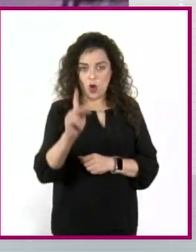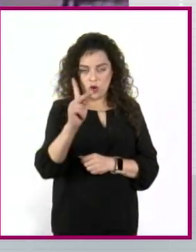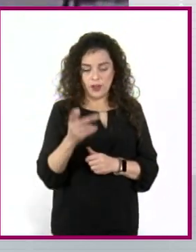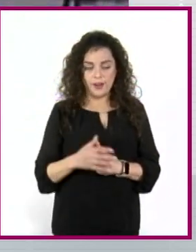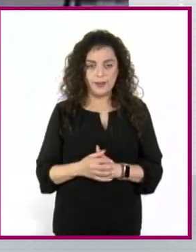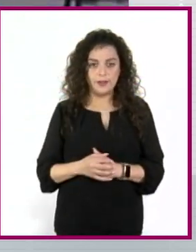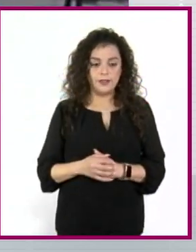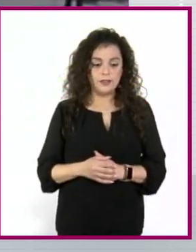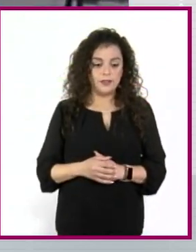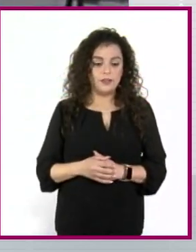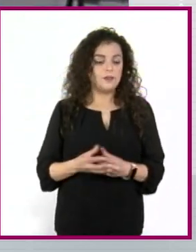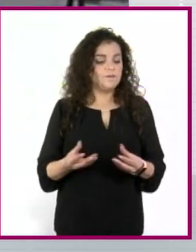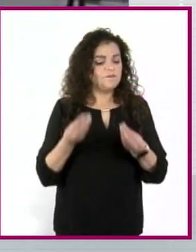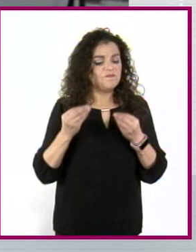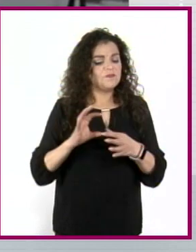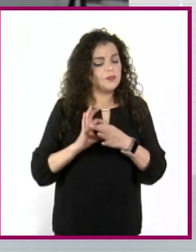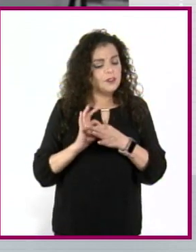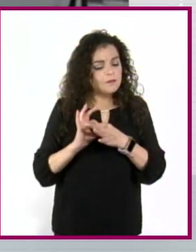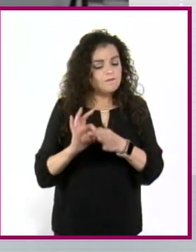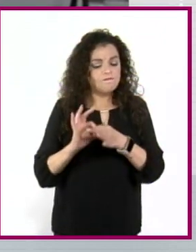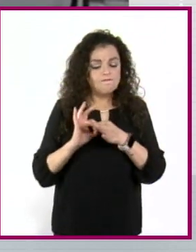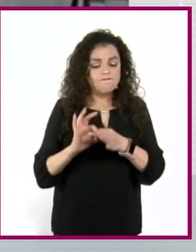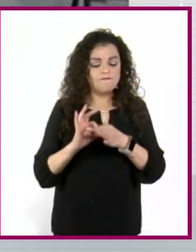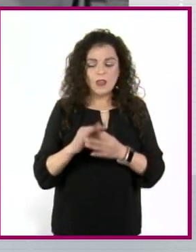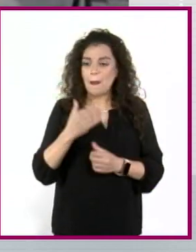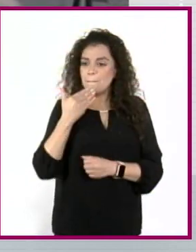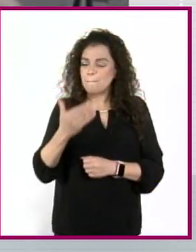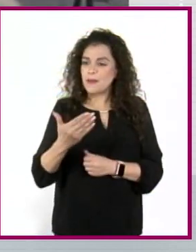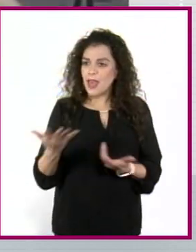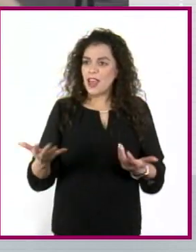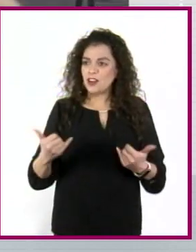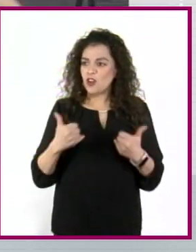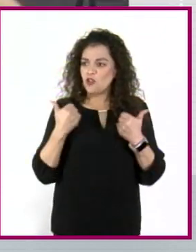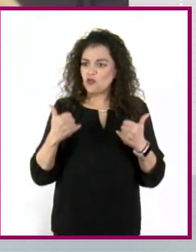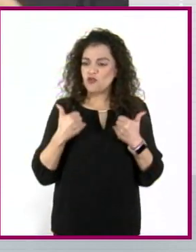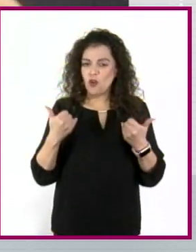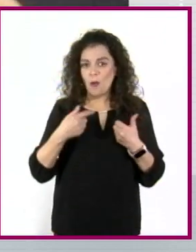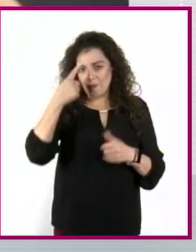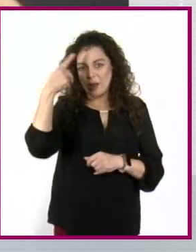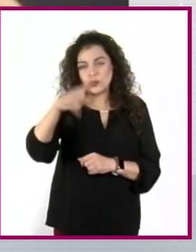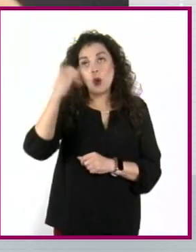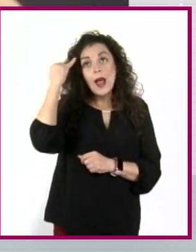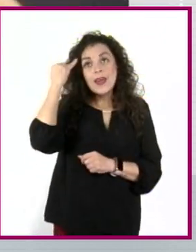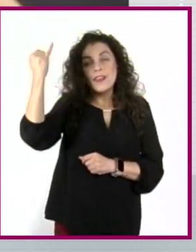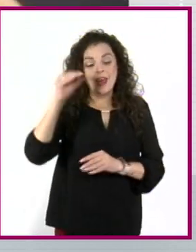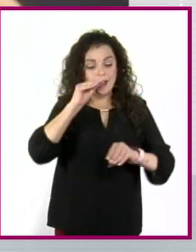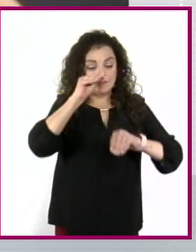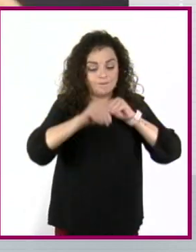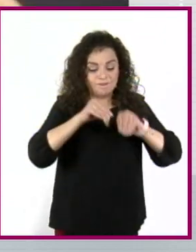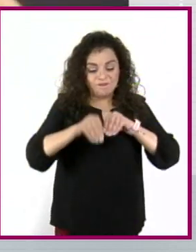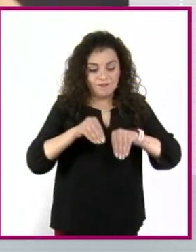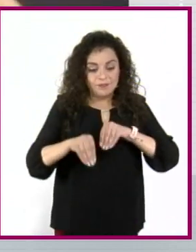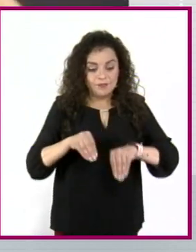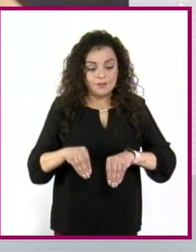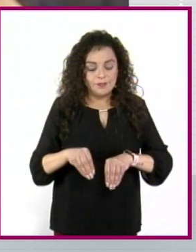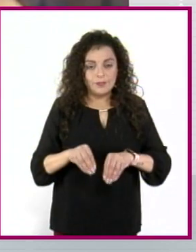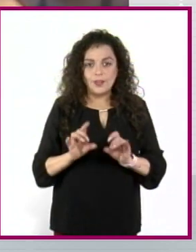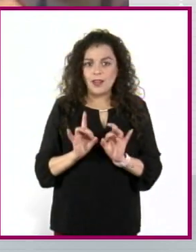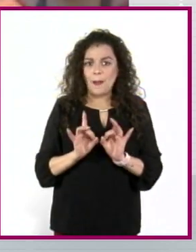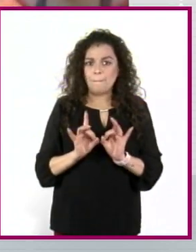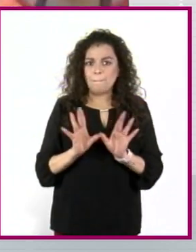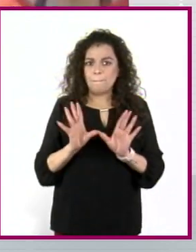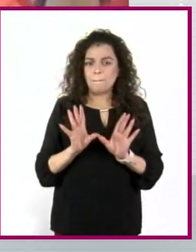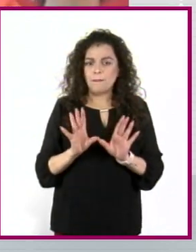Había tanta conexión de los chicos con sus procesos creativos que de pronto empezaban a desarrollar un